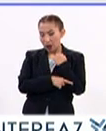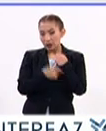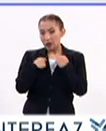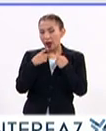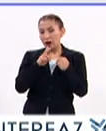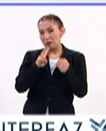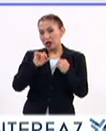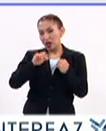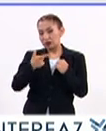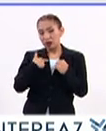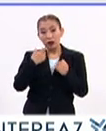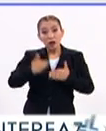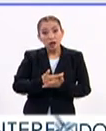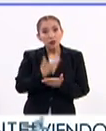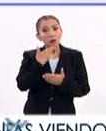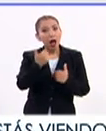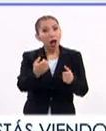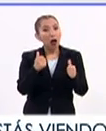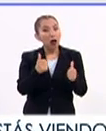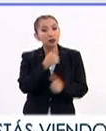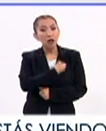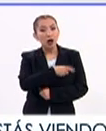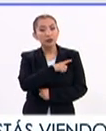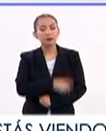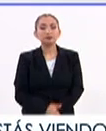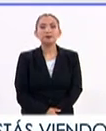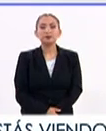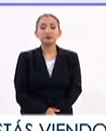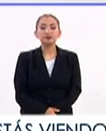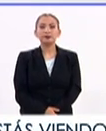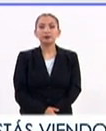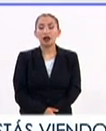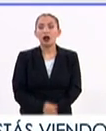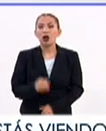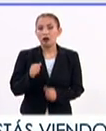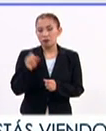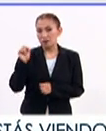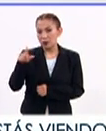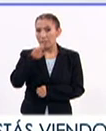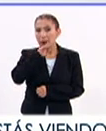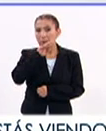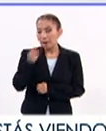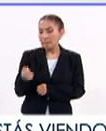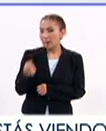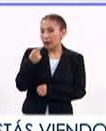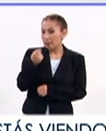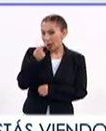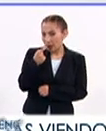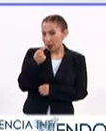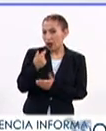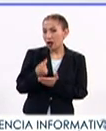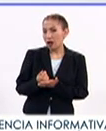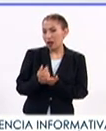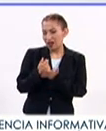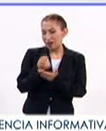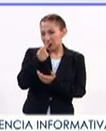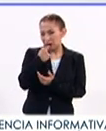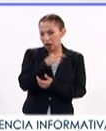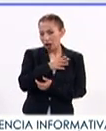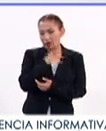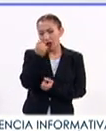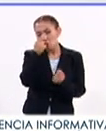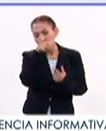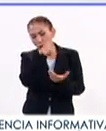libres de este virus? Con el tratamiento se ha logrado en algunos sitios, por